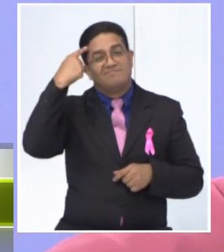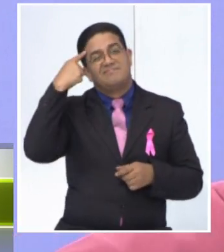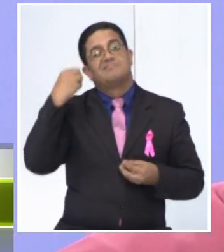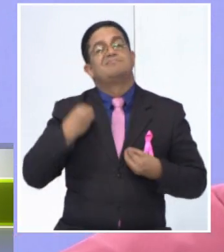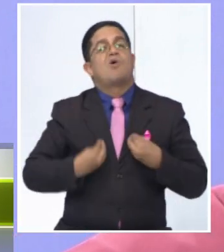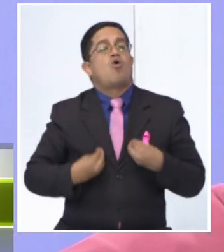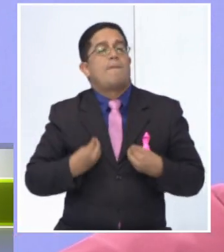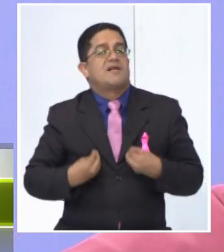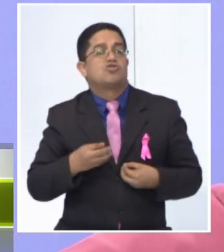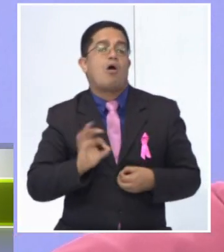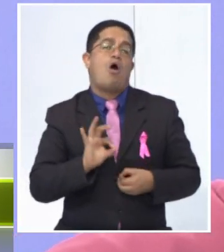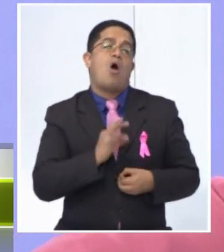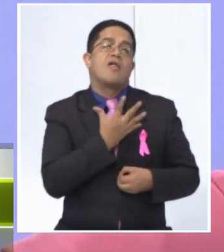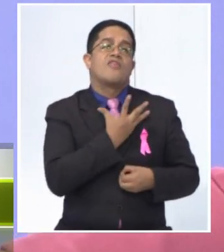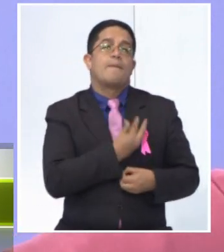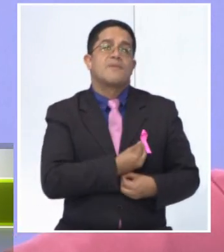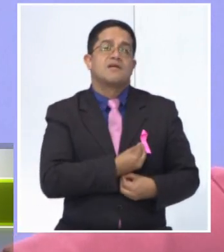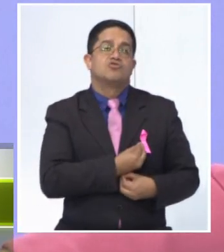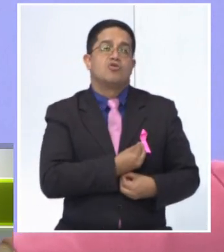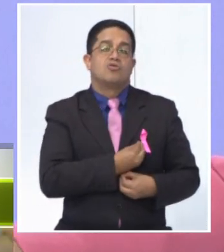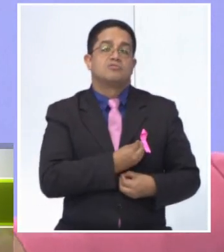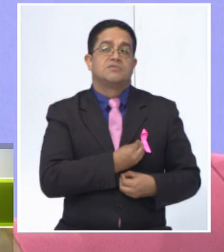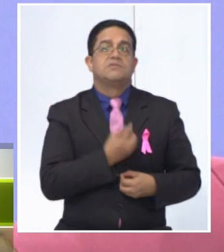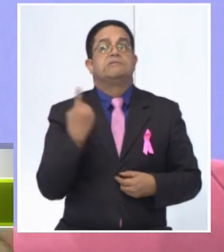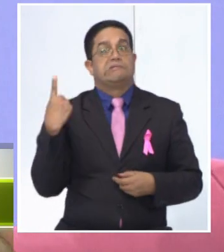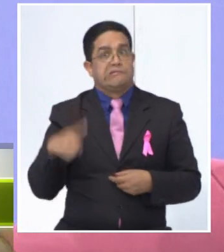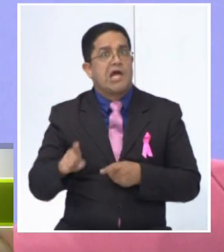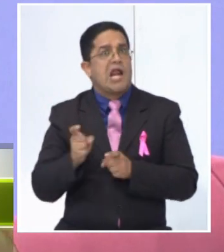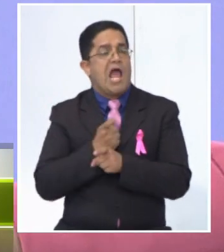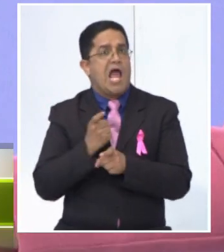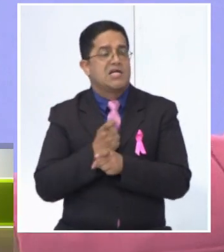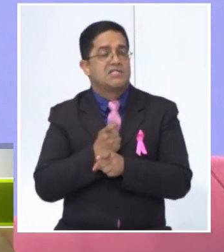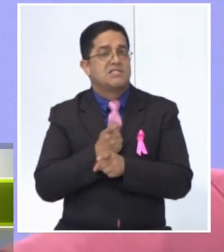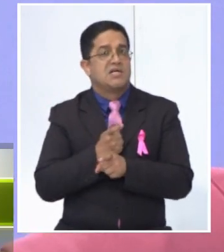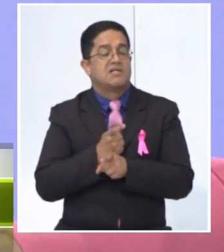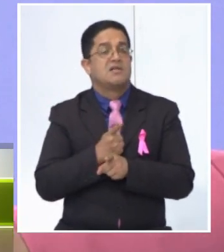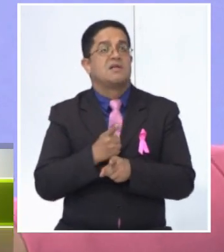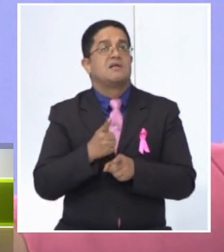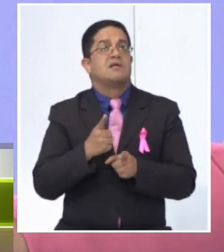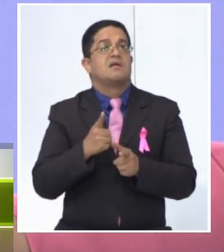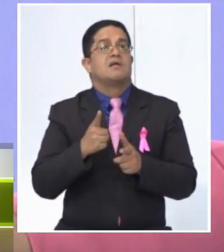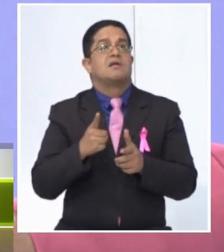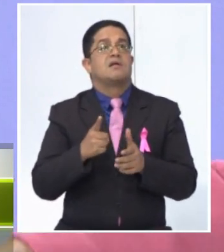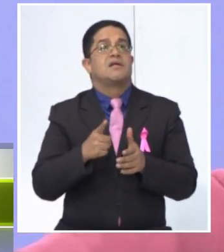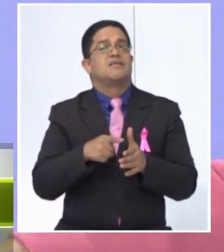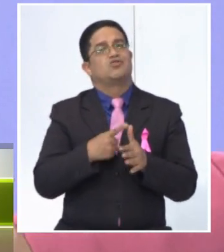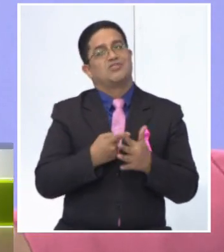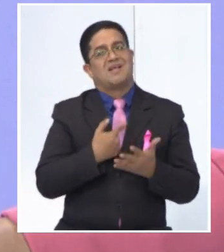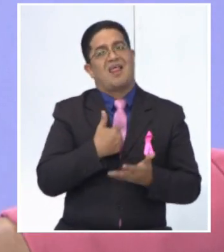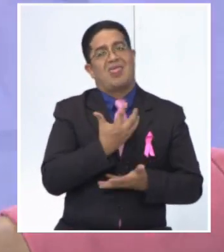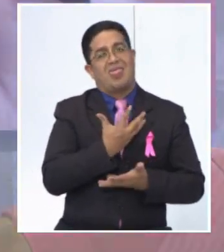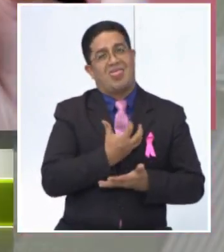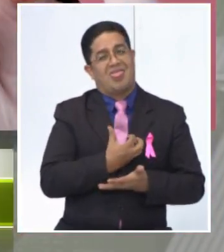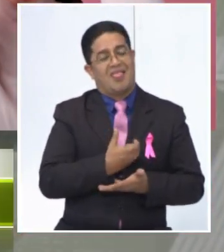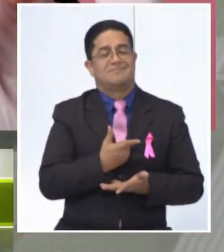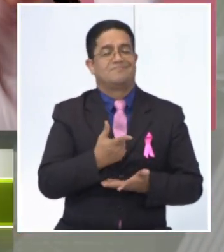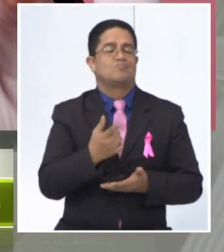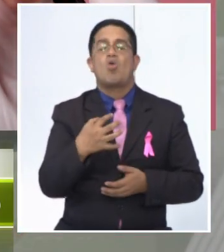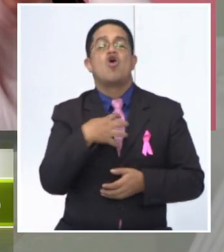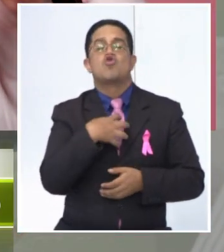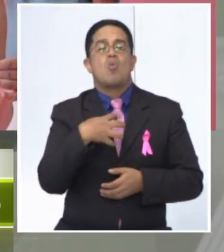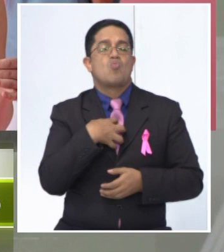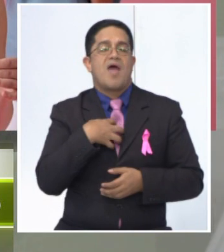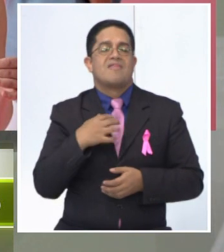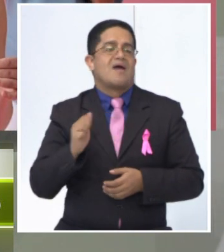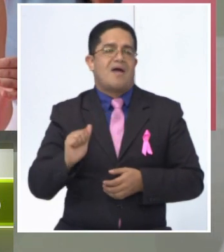ansiedad o depresión a lo largo del proceso de cáncer pueden tener un aprovechamiento más bajo de lo que serían los tratamientos